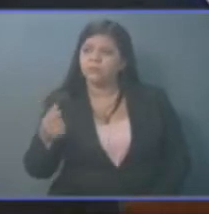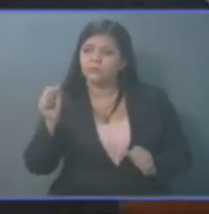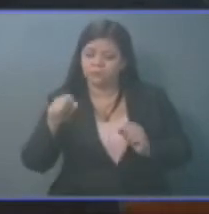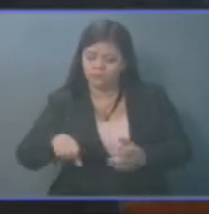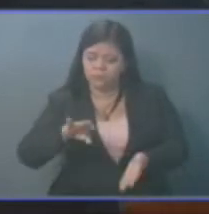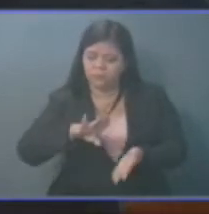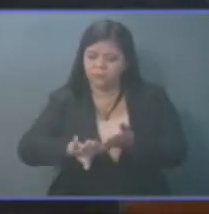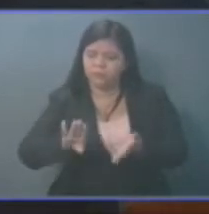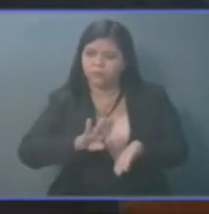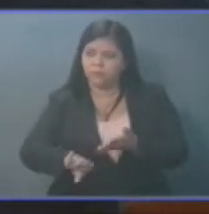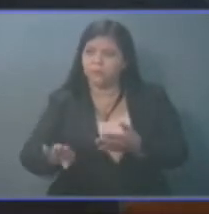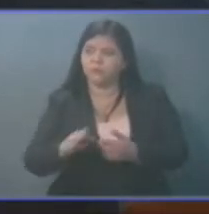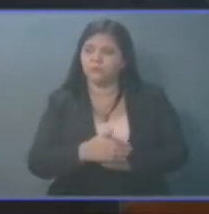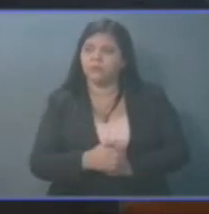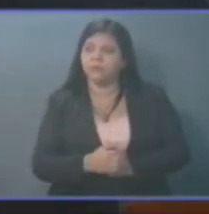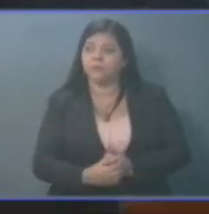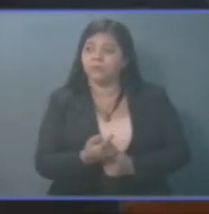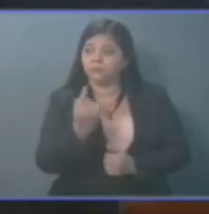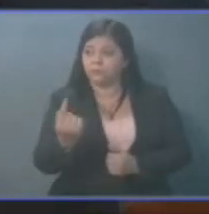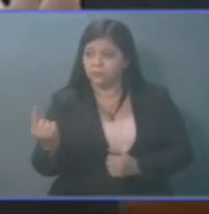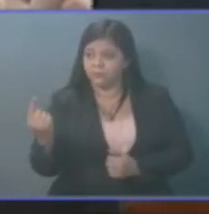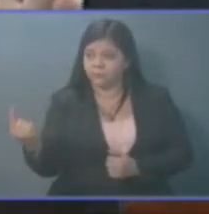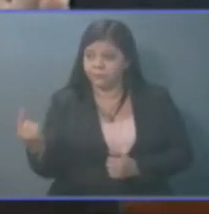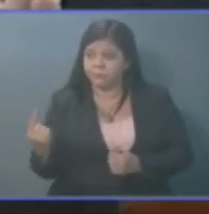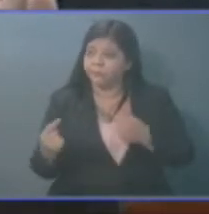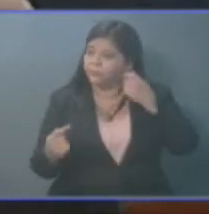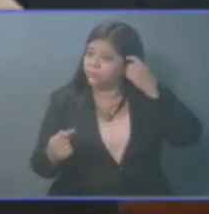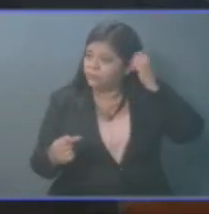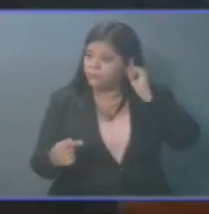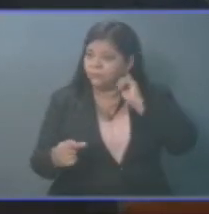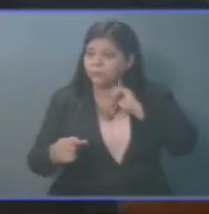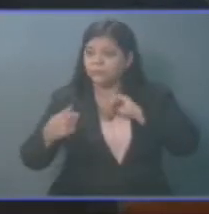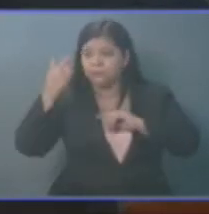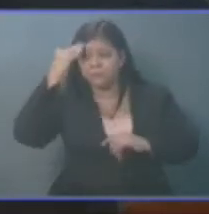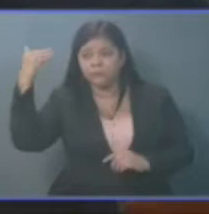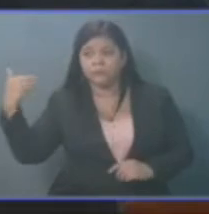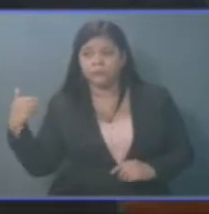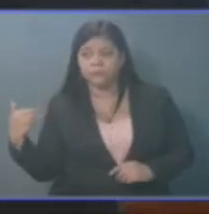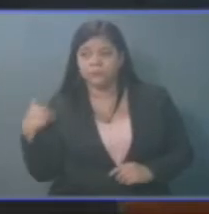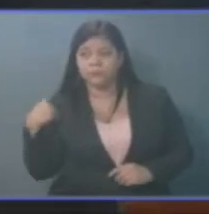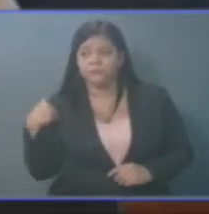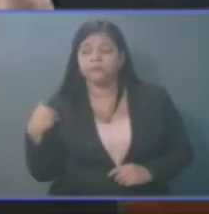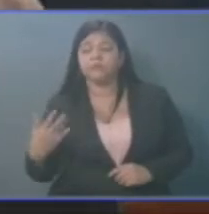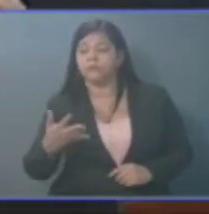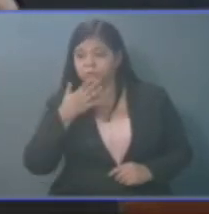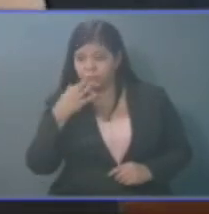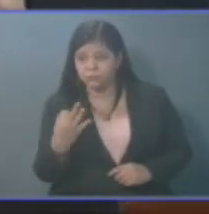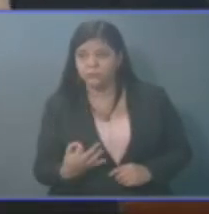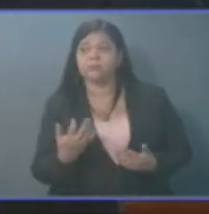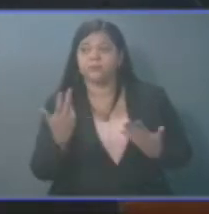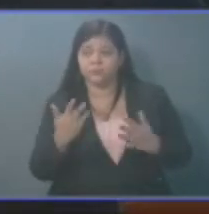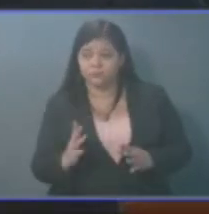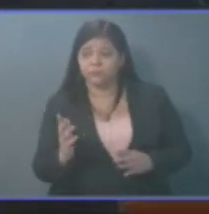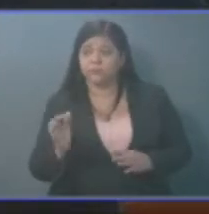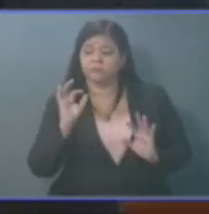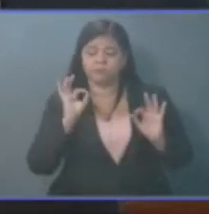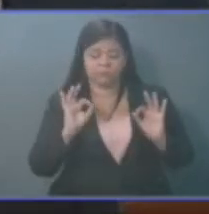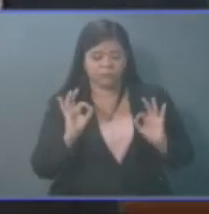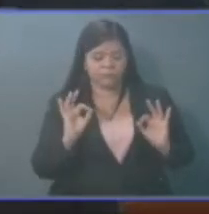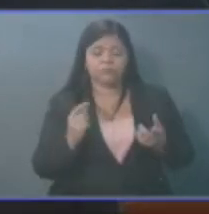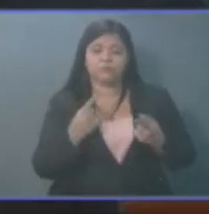pagarle a estos hombres y mujeres que de verdad se lo tienen bien ganado, y que además